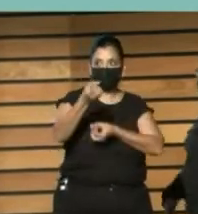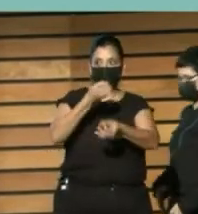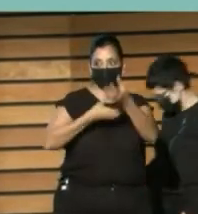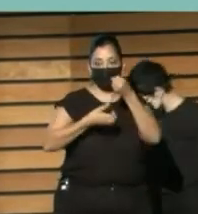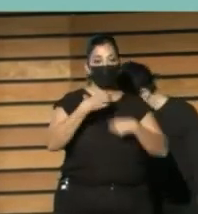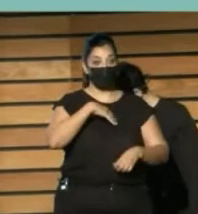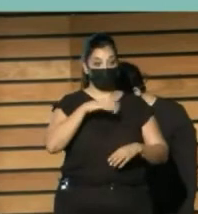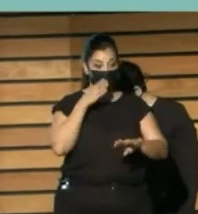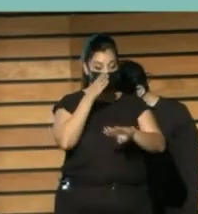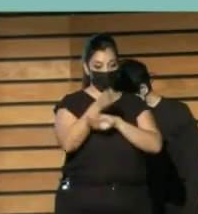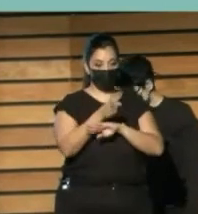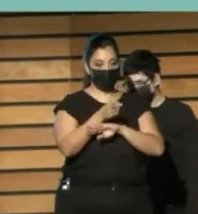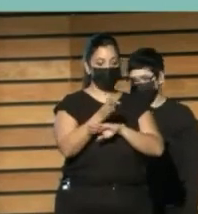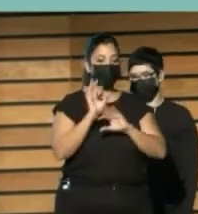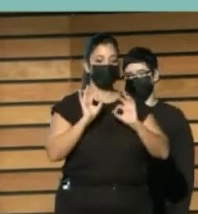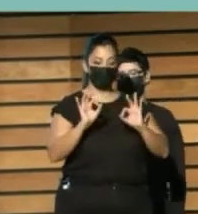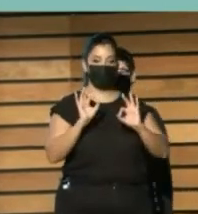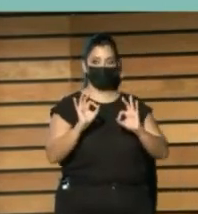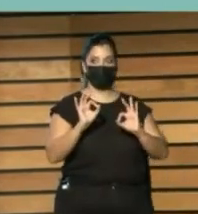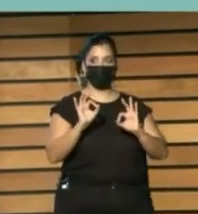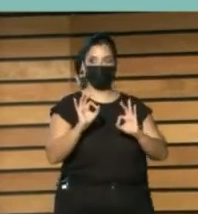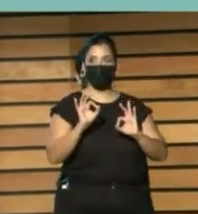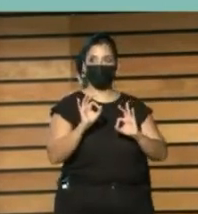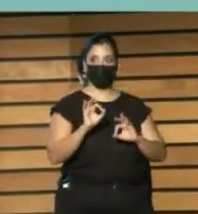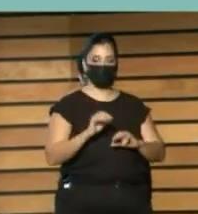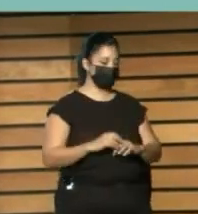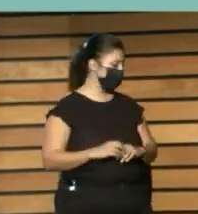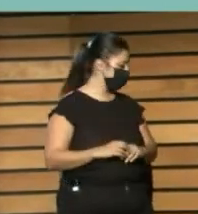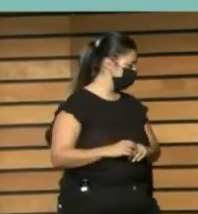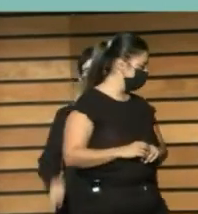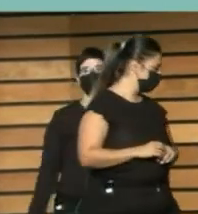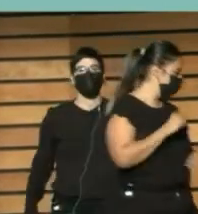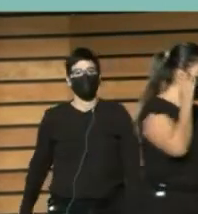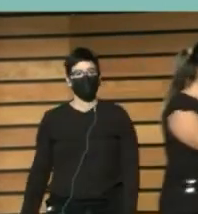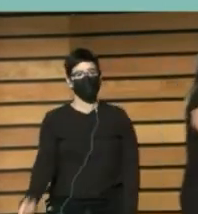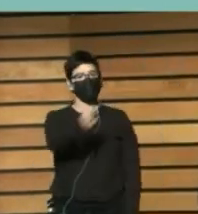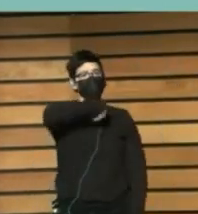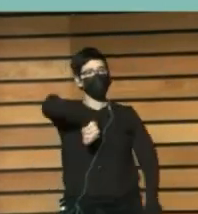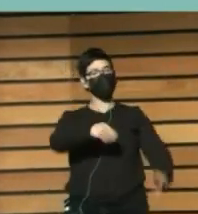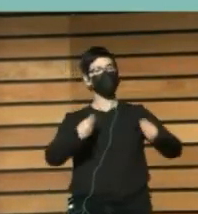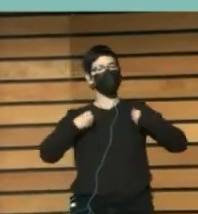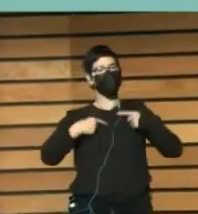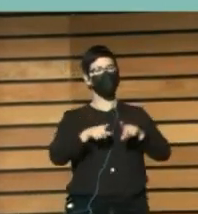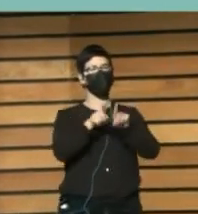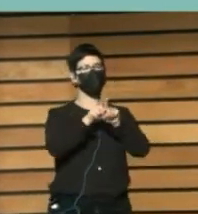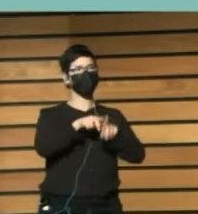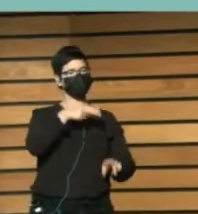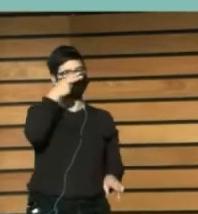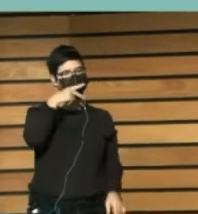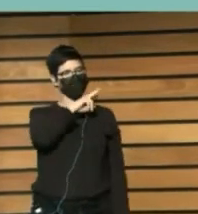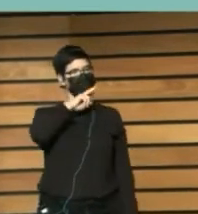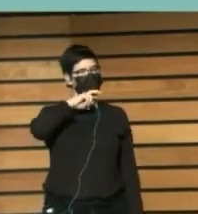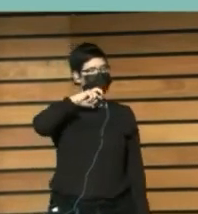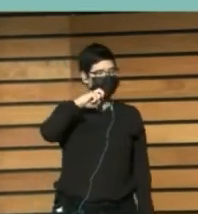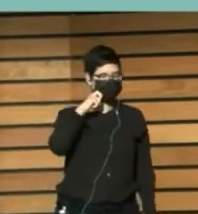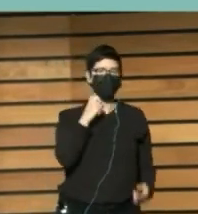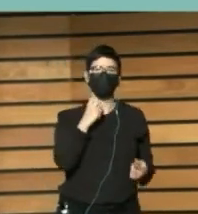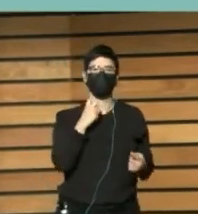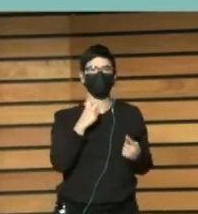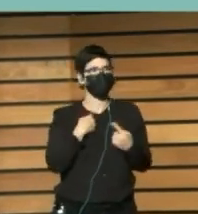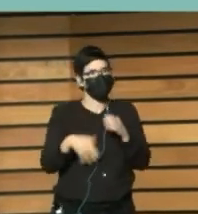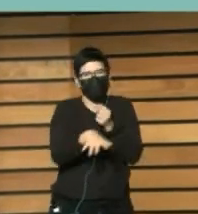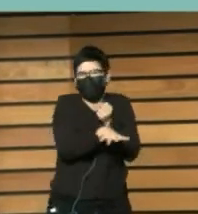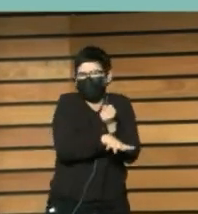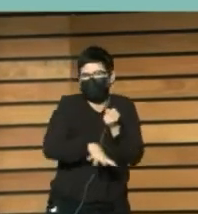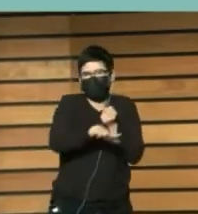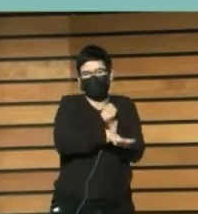De encuentro Donde Vivimos Nuestros Intereses Y valores Primarios Junto